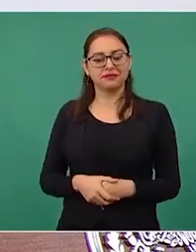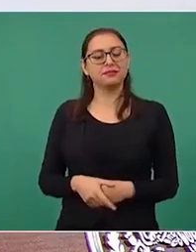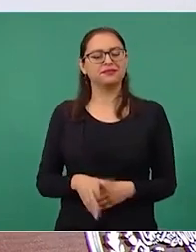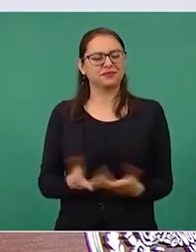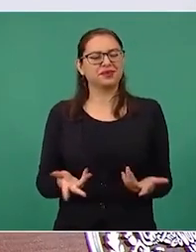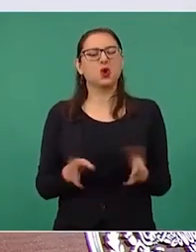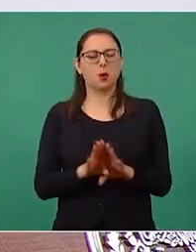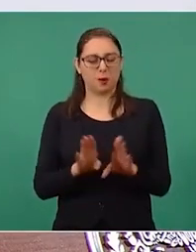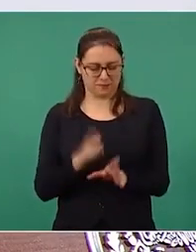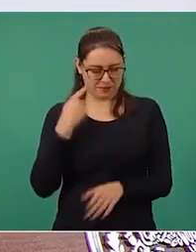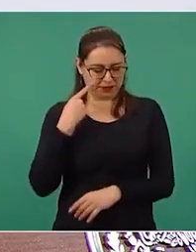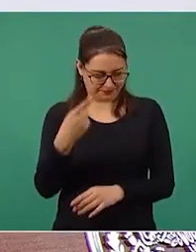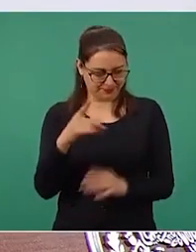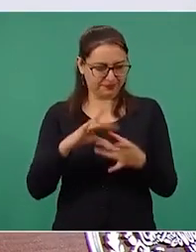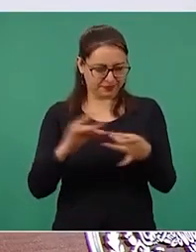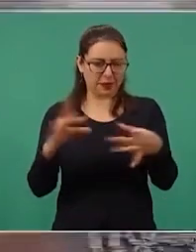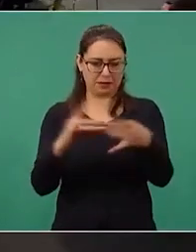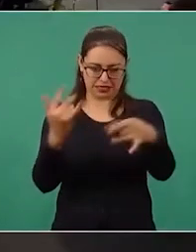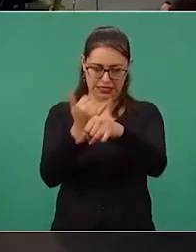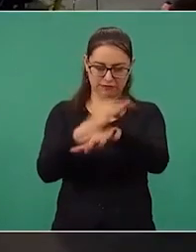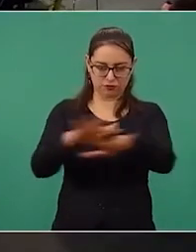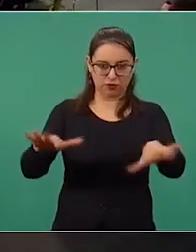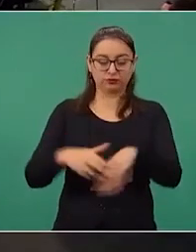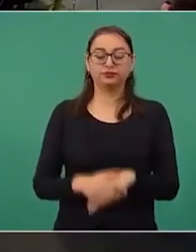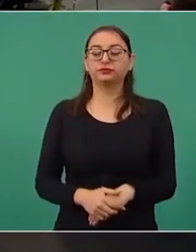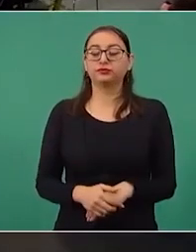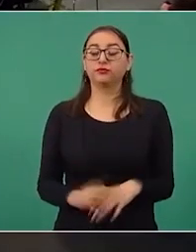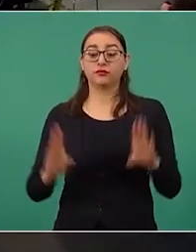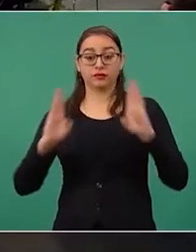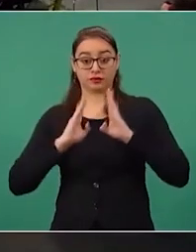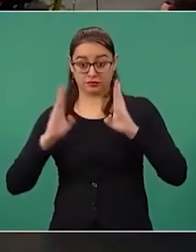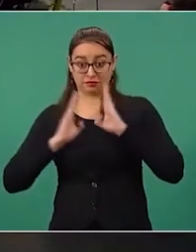un oficial del Ejército de la Marina va a ascender,